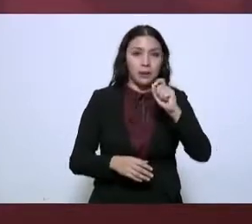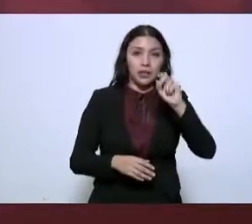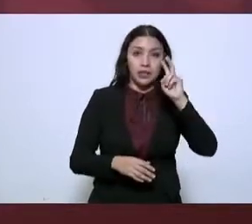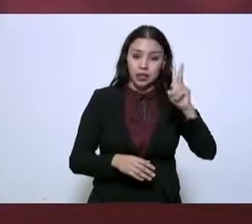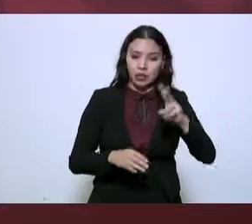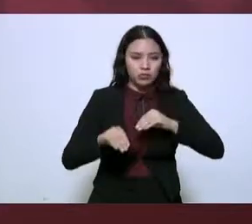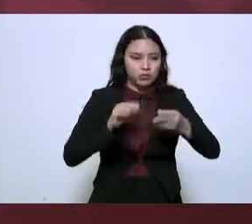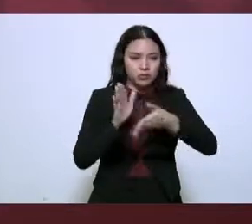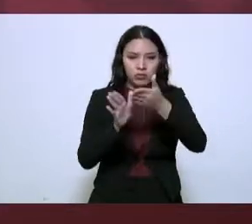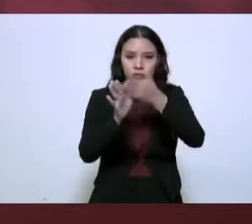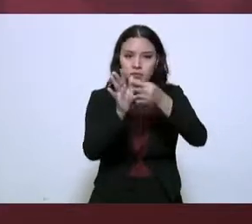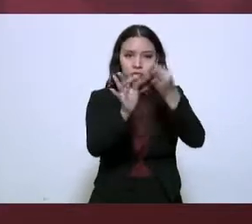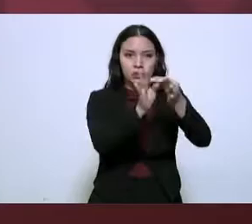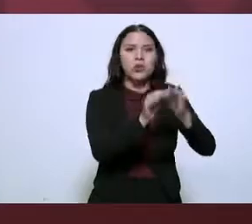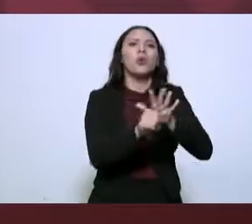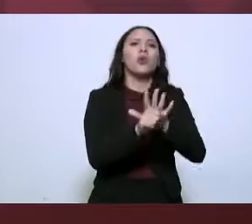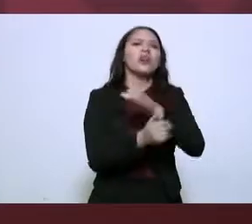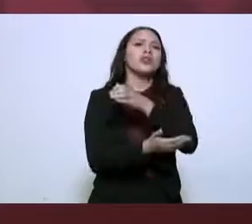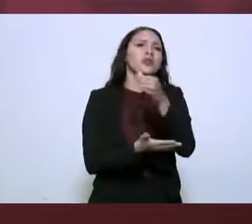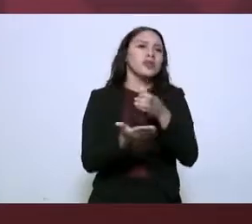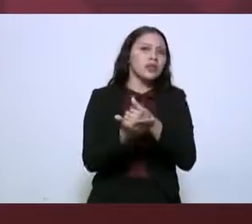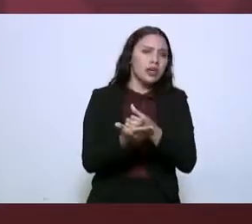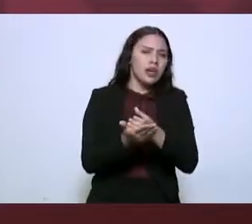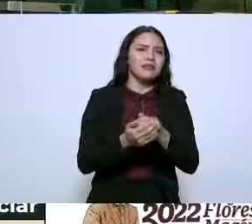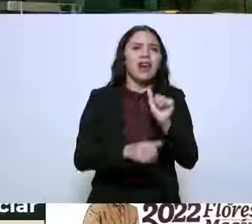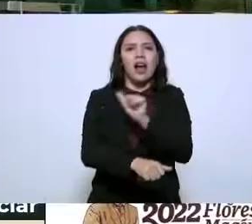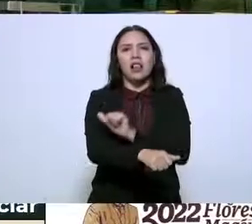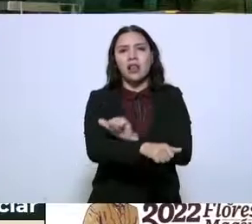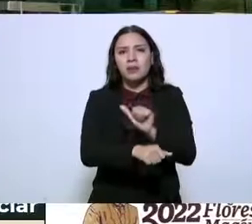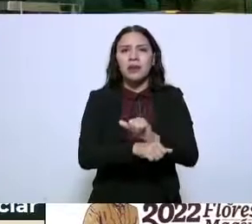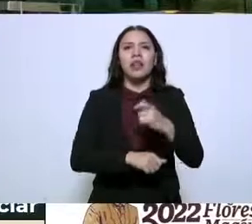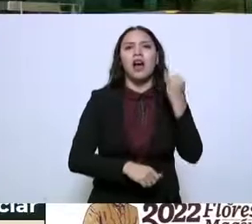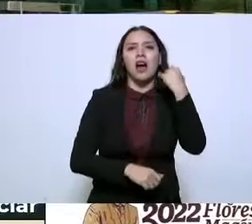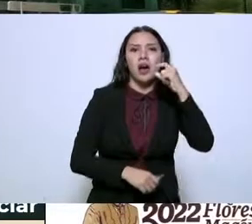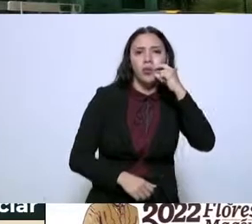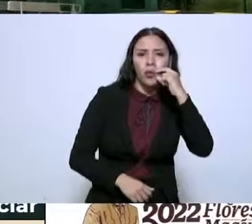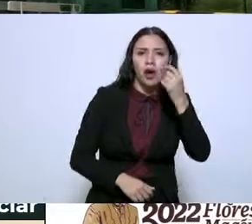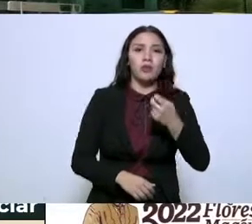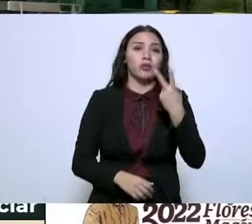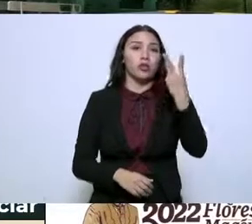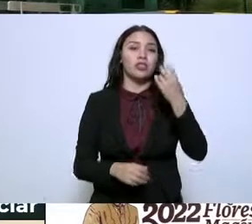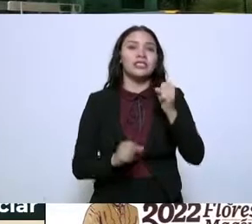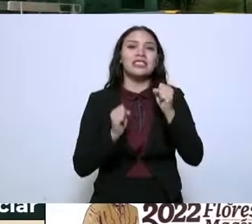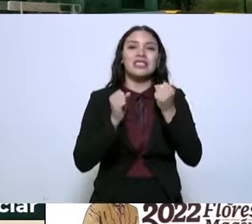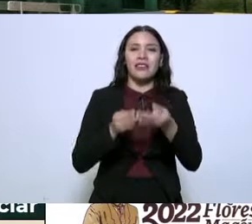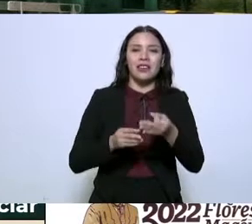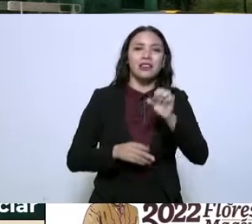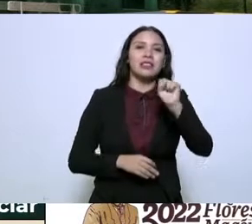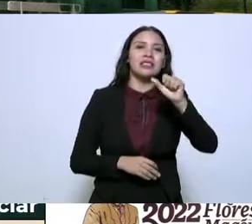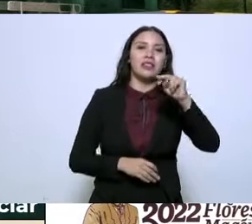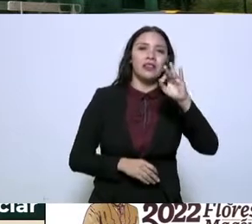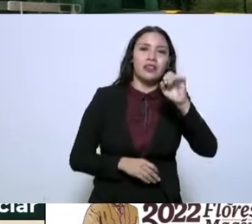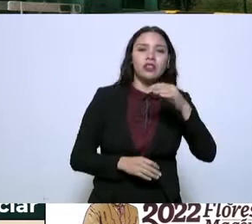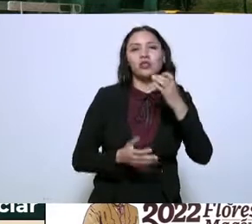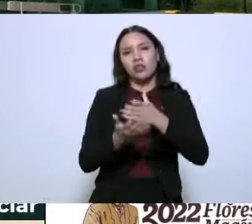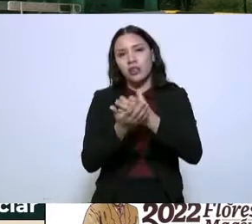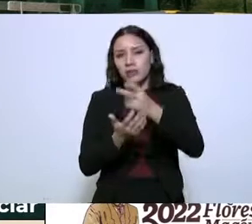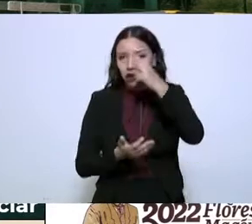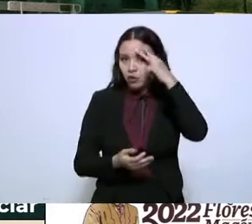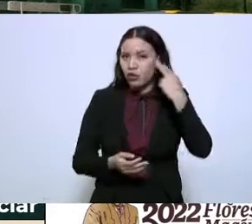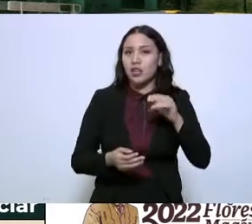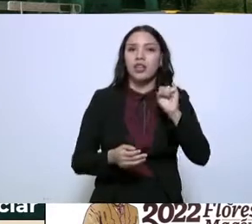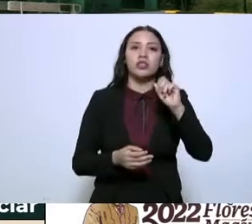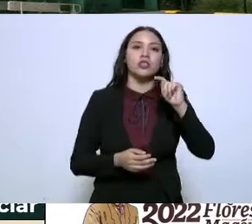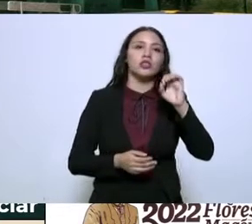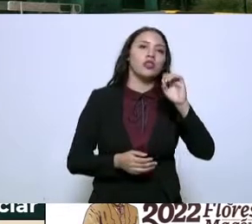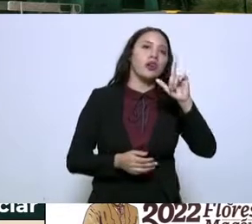22 están en los municipios de Altamira, Jaumave, dos en San Fernando, en Victoria, Soto La Marina,